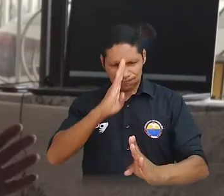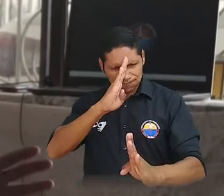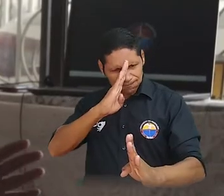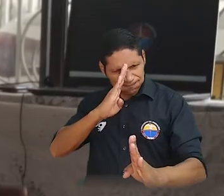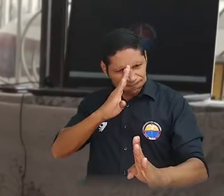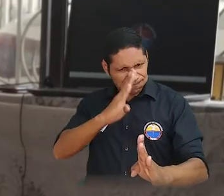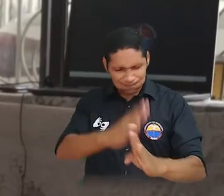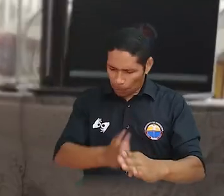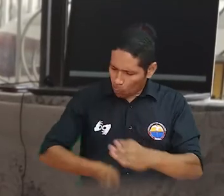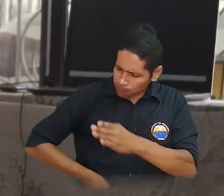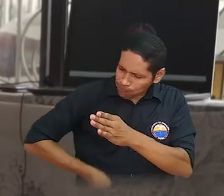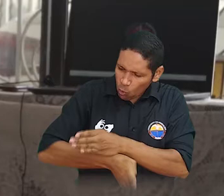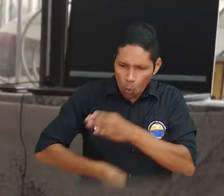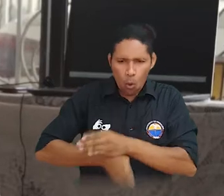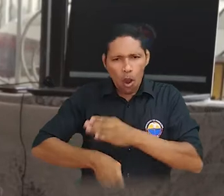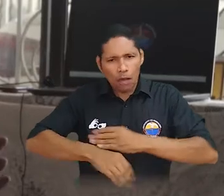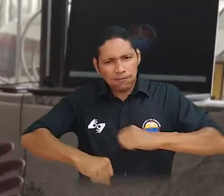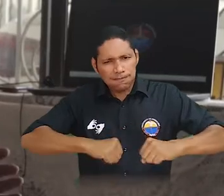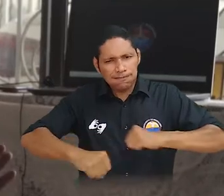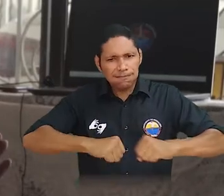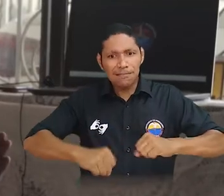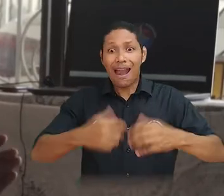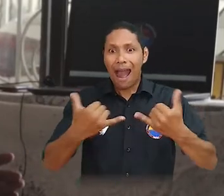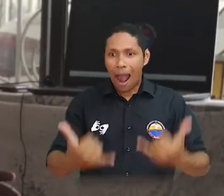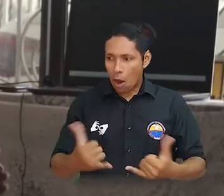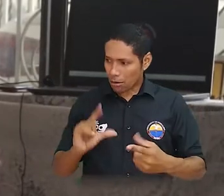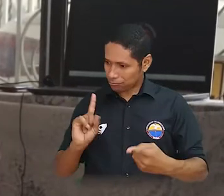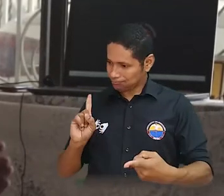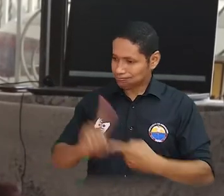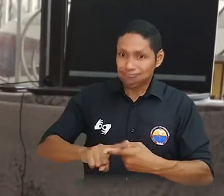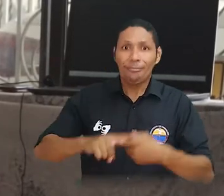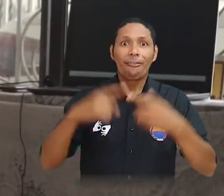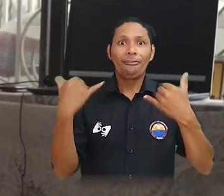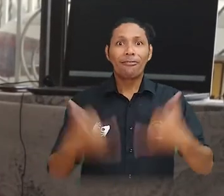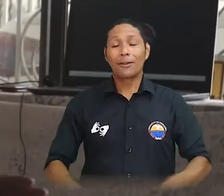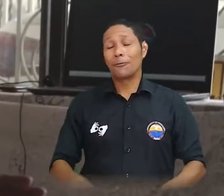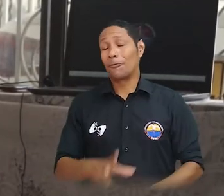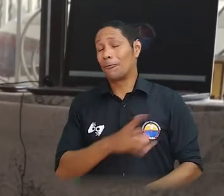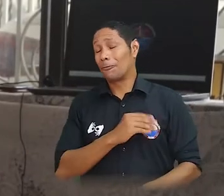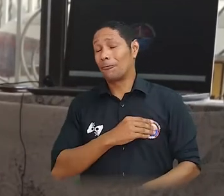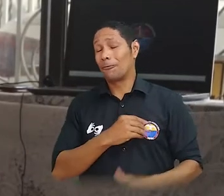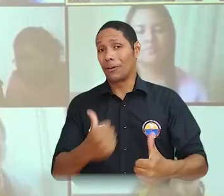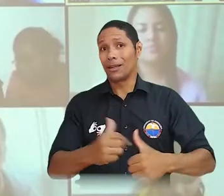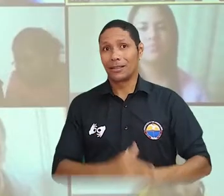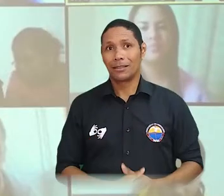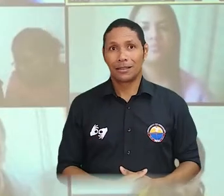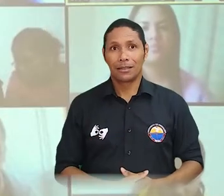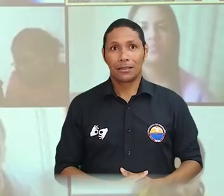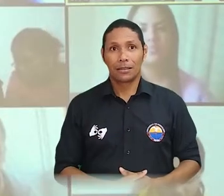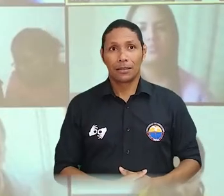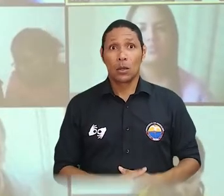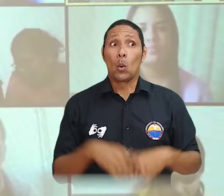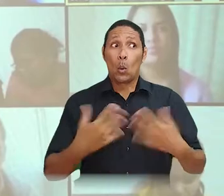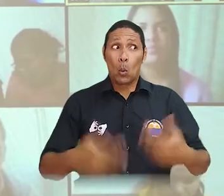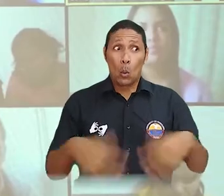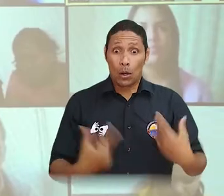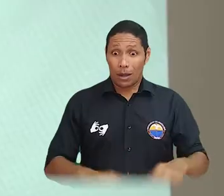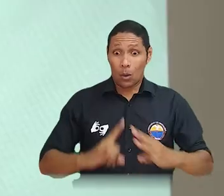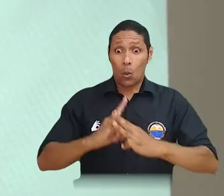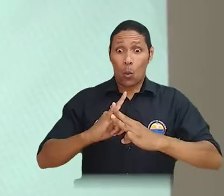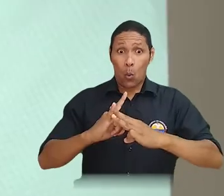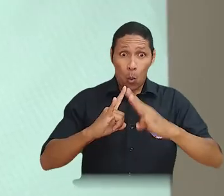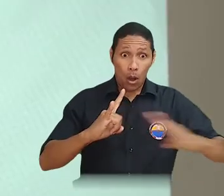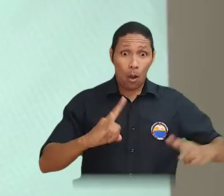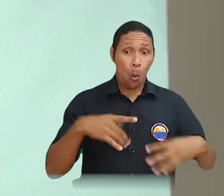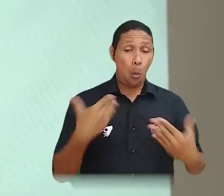gracias a Dios tomaron, la universidad tuvo ese lineamiento de seguir y bueno, y pudimos culminar este gran